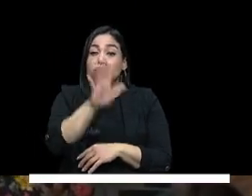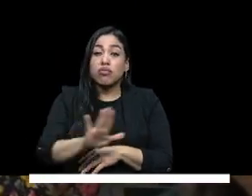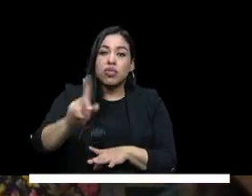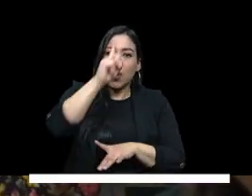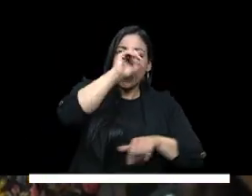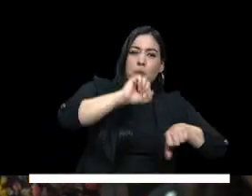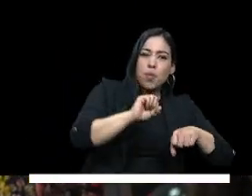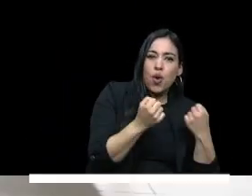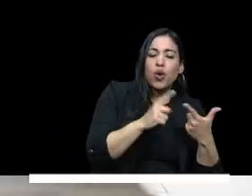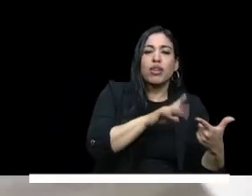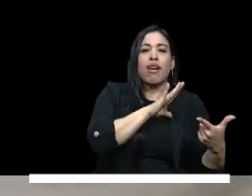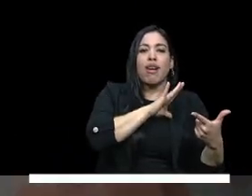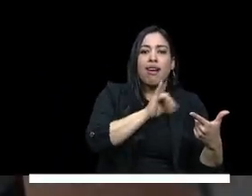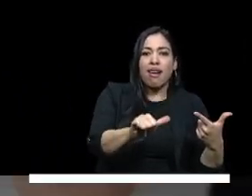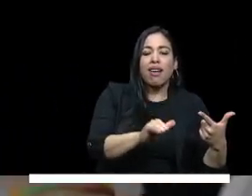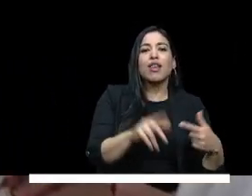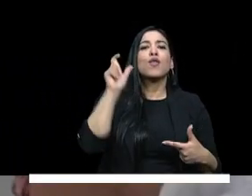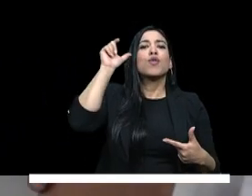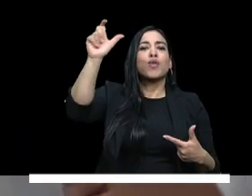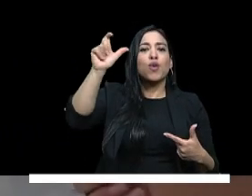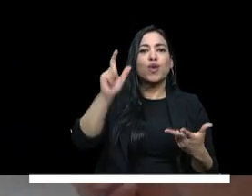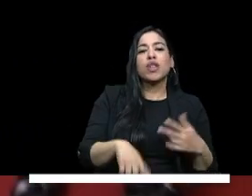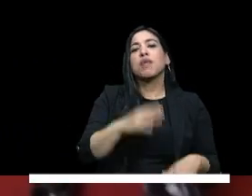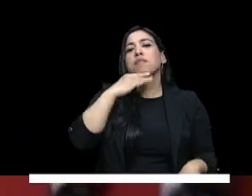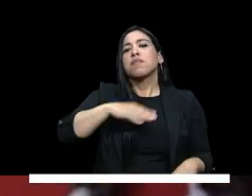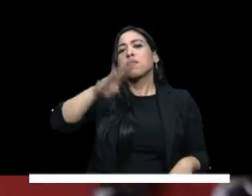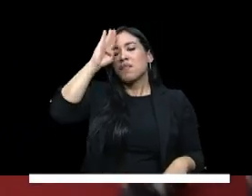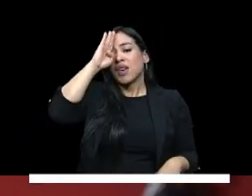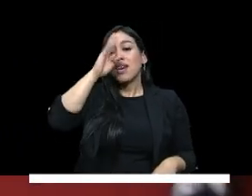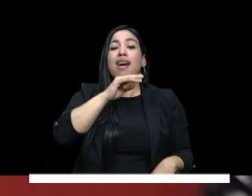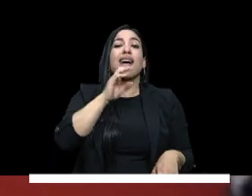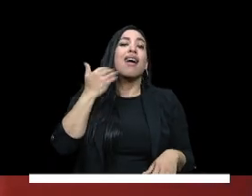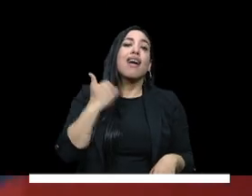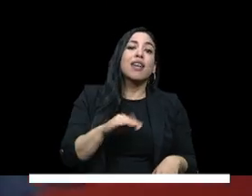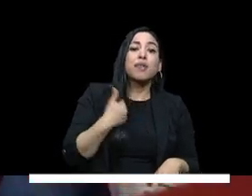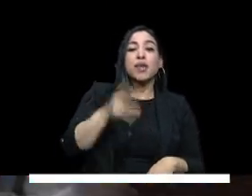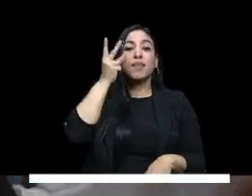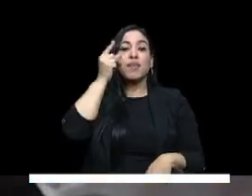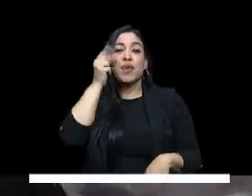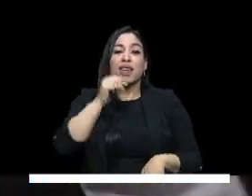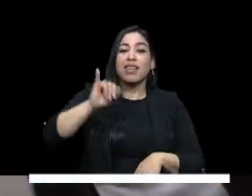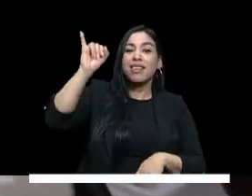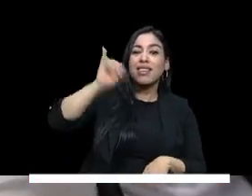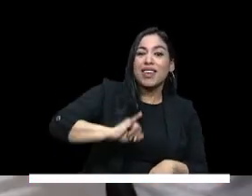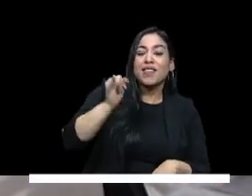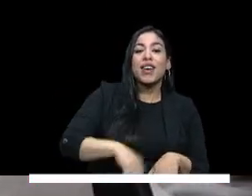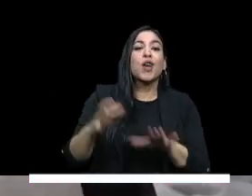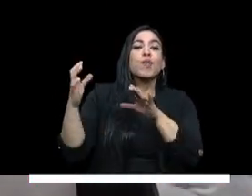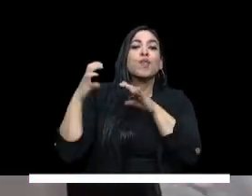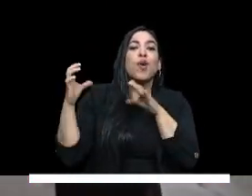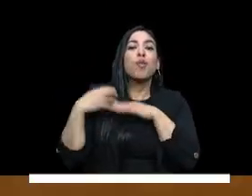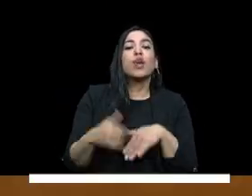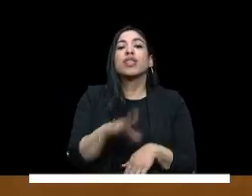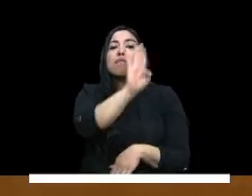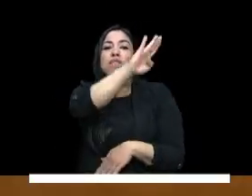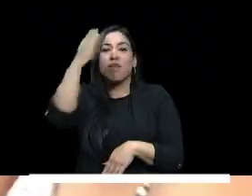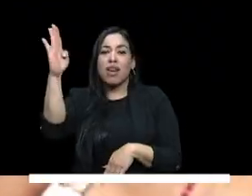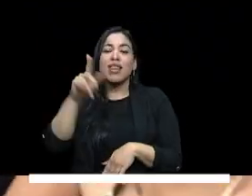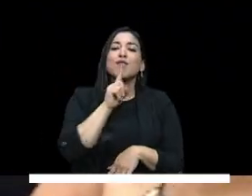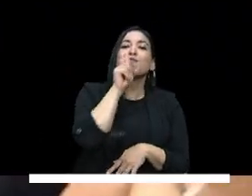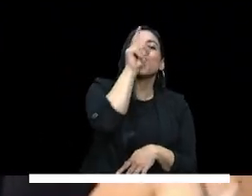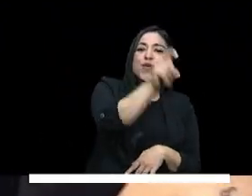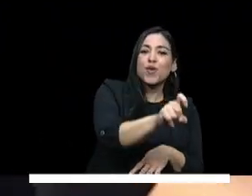Bogotá Cali Cúcuta Medellín Armenia Pereira Ibagué Popayán Barranquilla